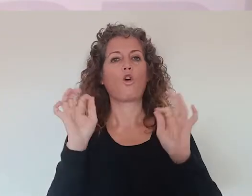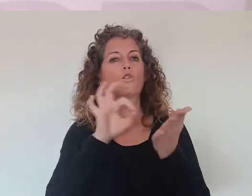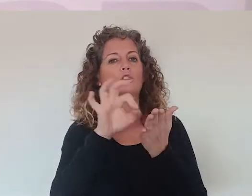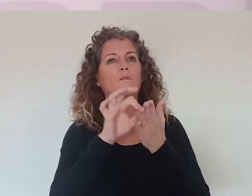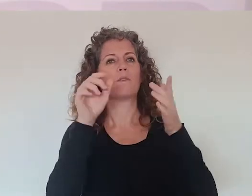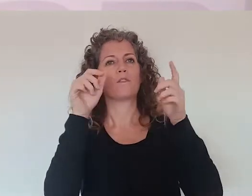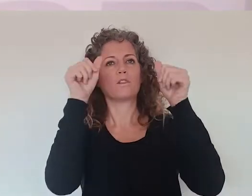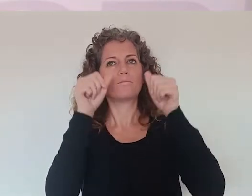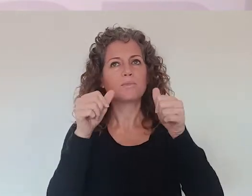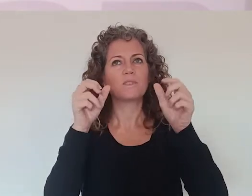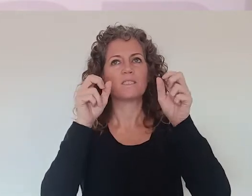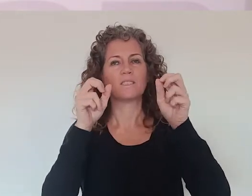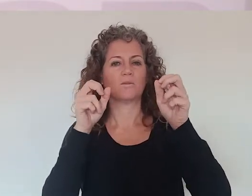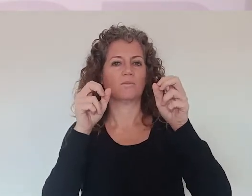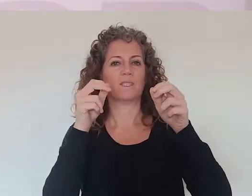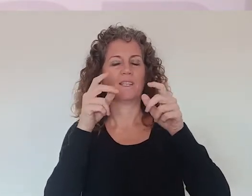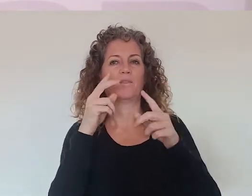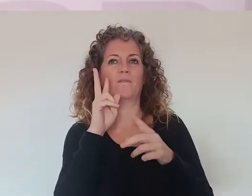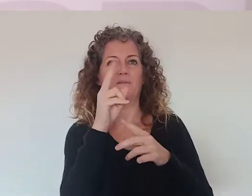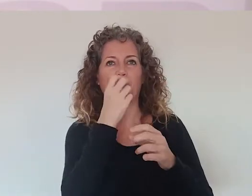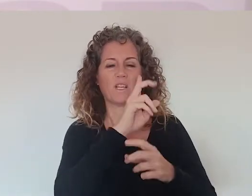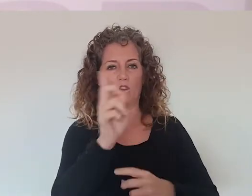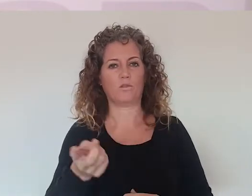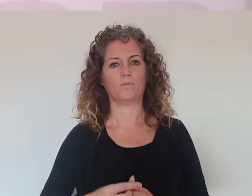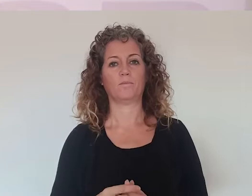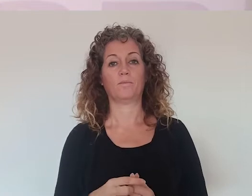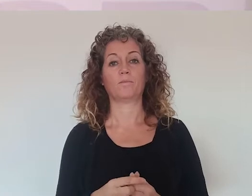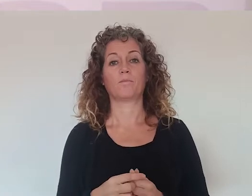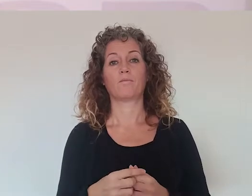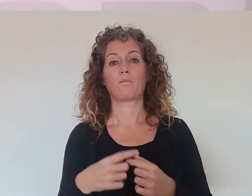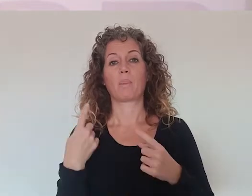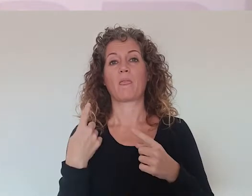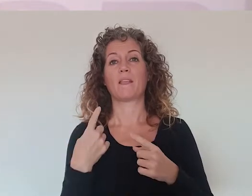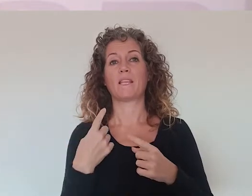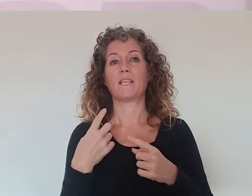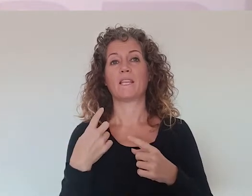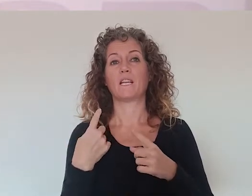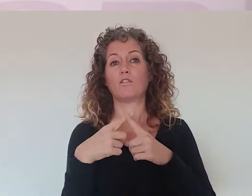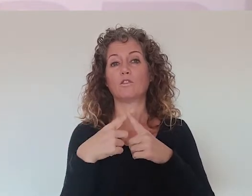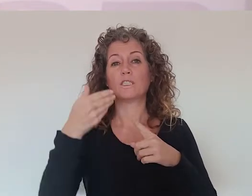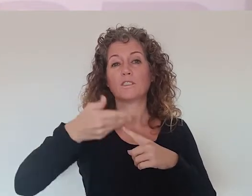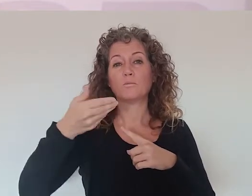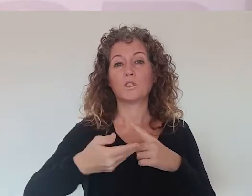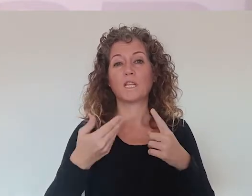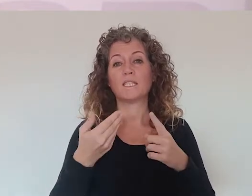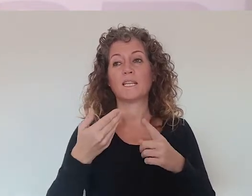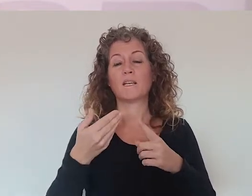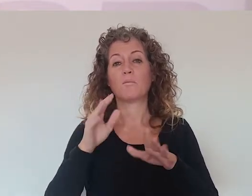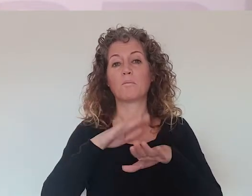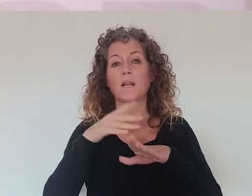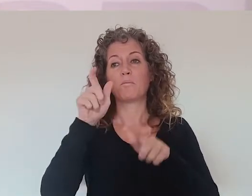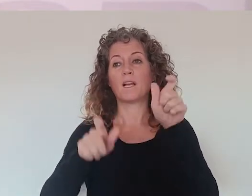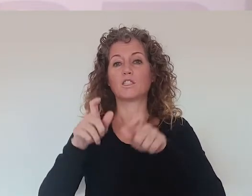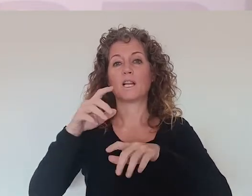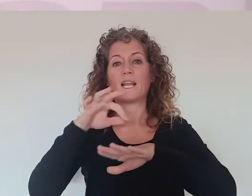determinados servicios que tienen que usar, ¿no? Y luego hay un tema muy importante que tienen que tener en cuenta las